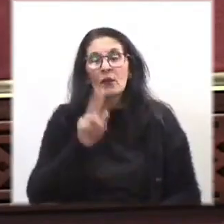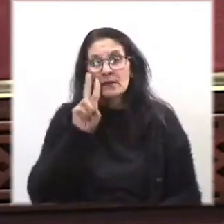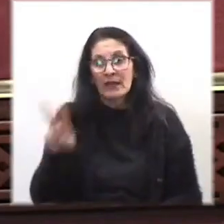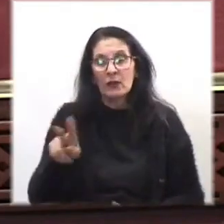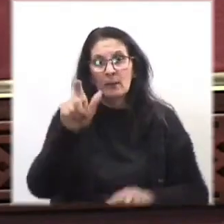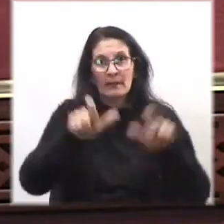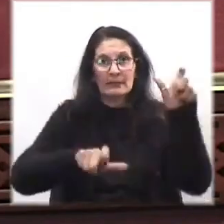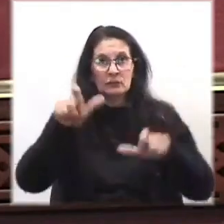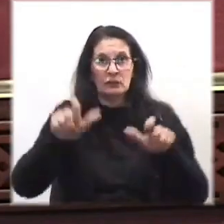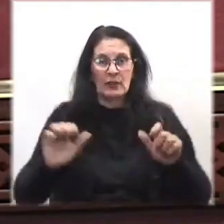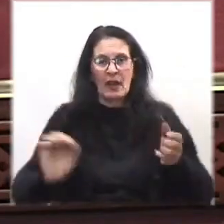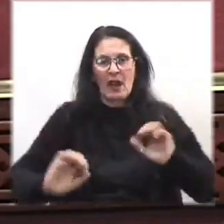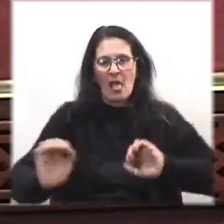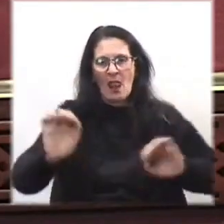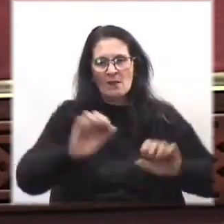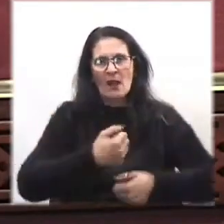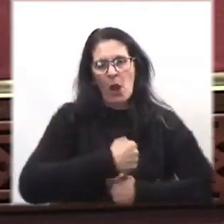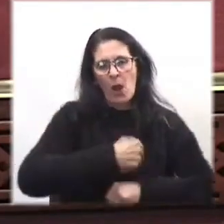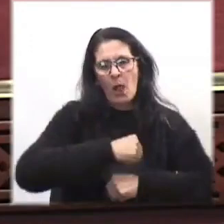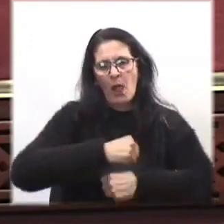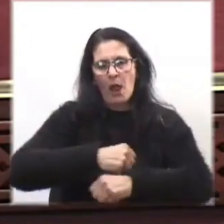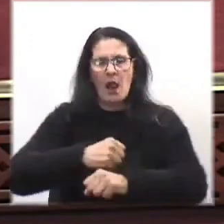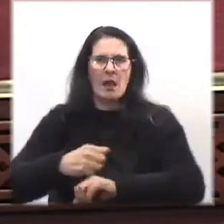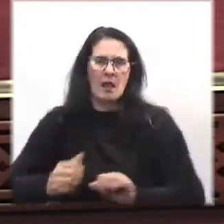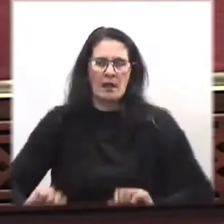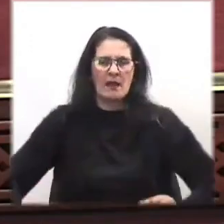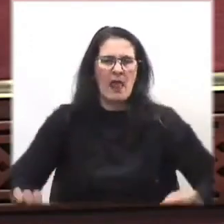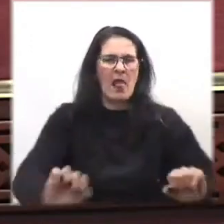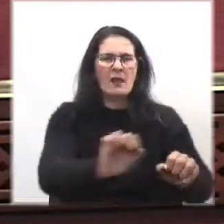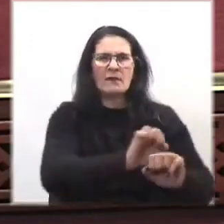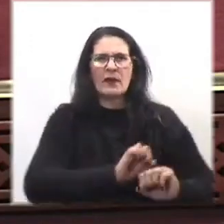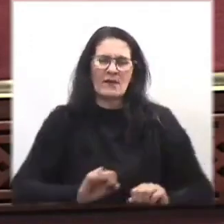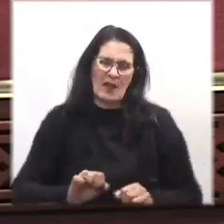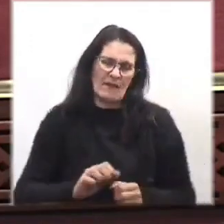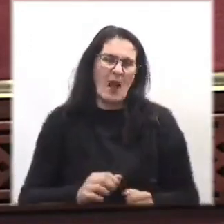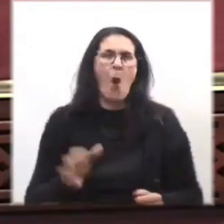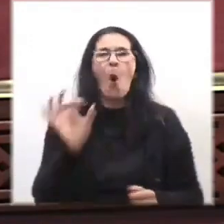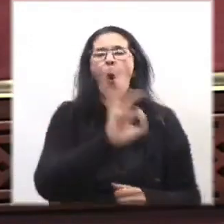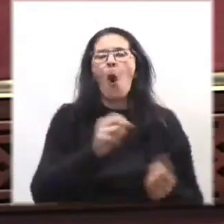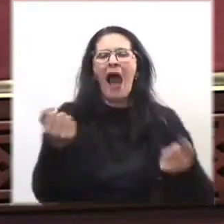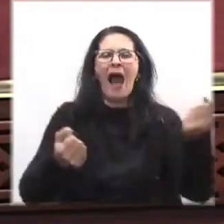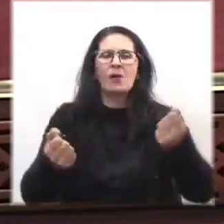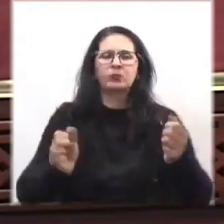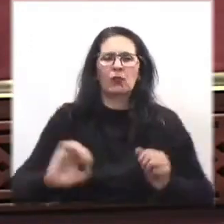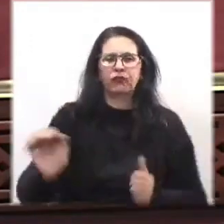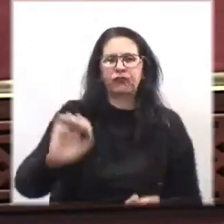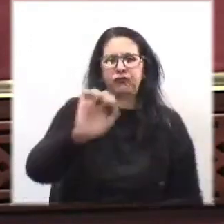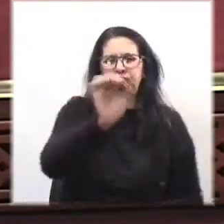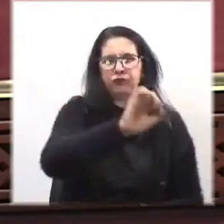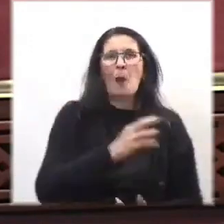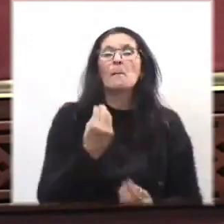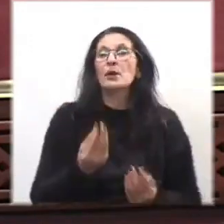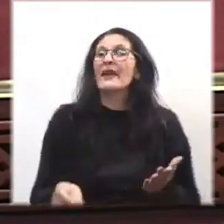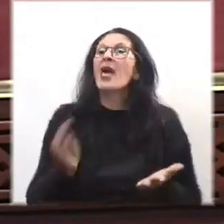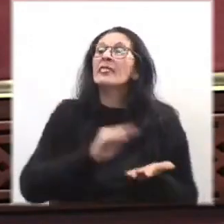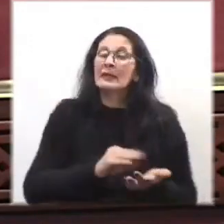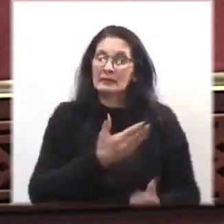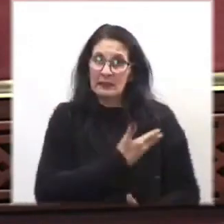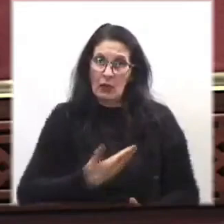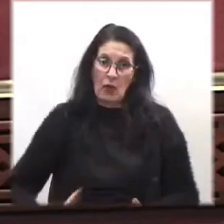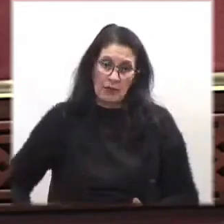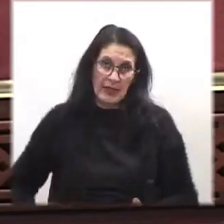veo gente lavando las veredas o gente lavando autos. Porque además el gobierno